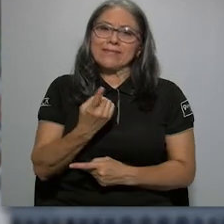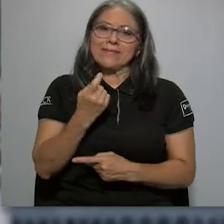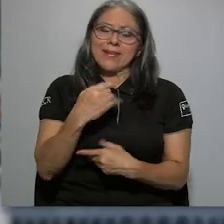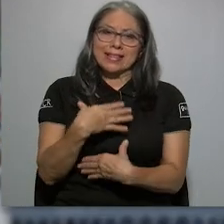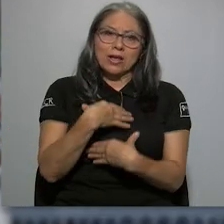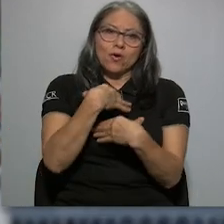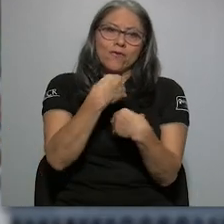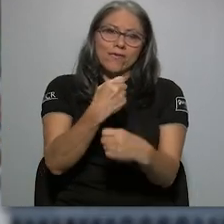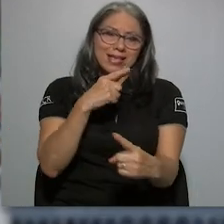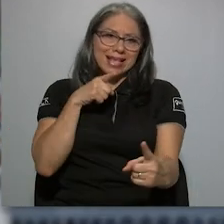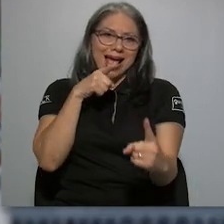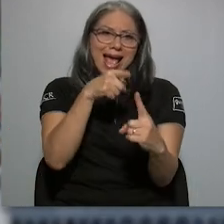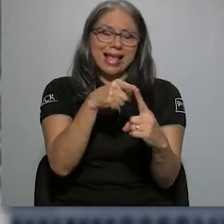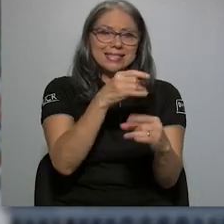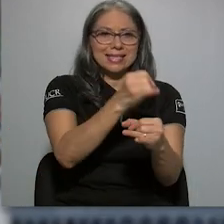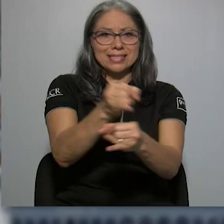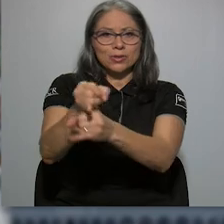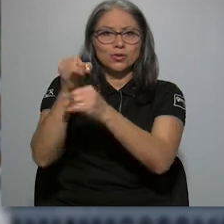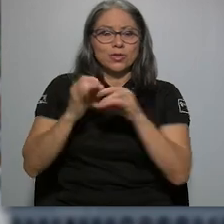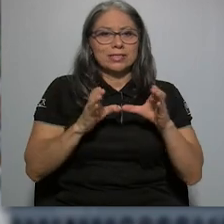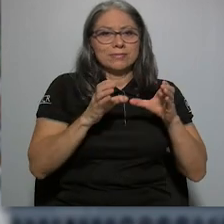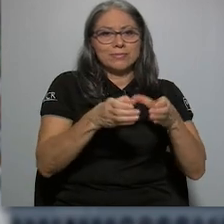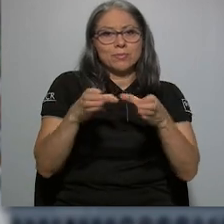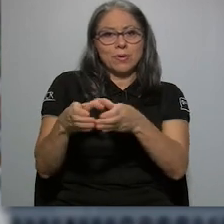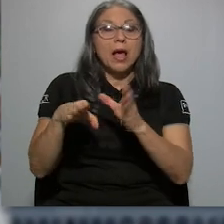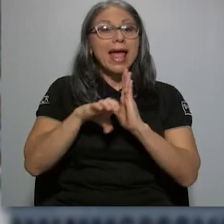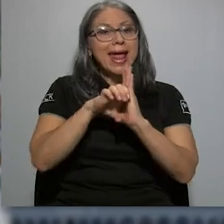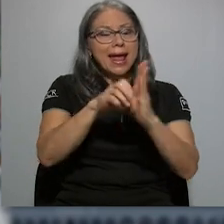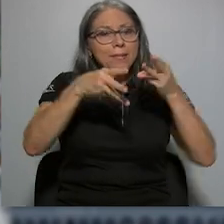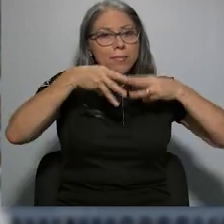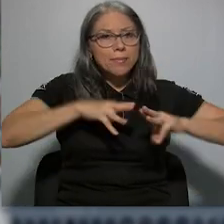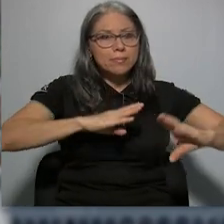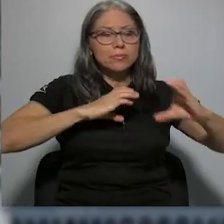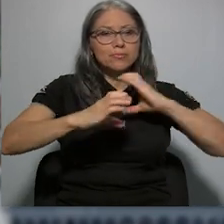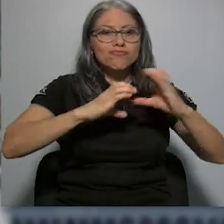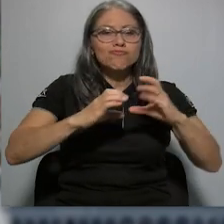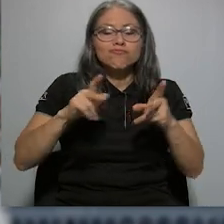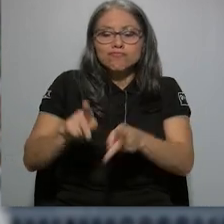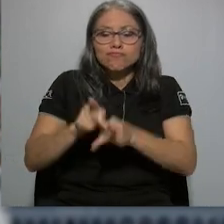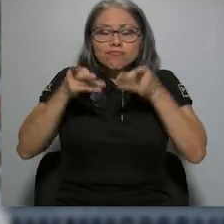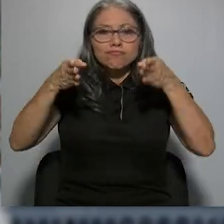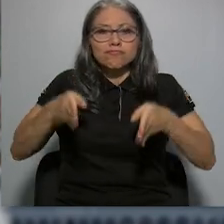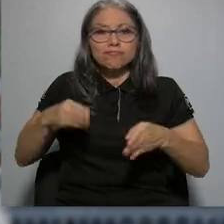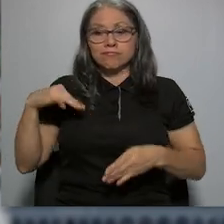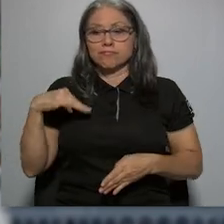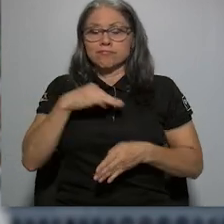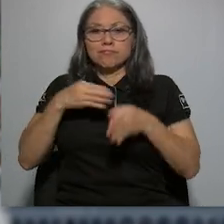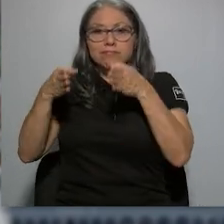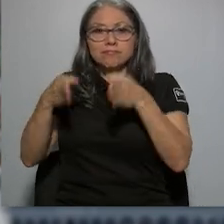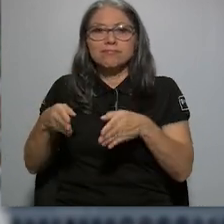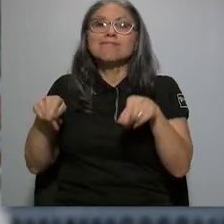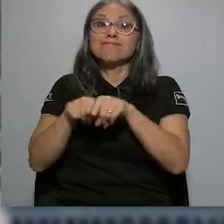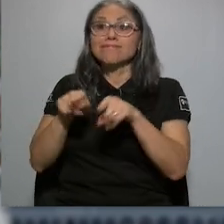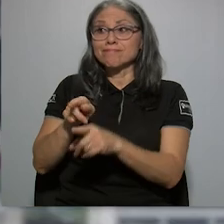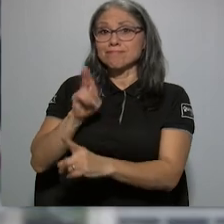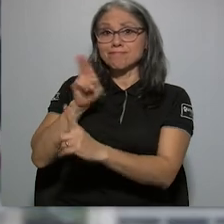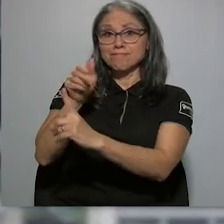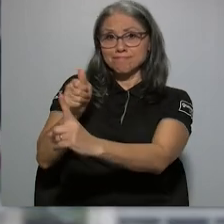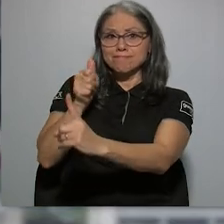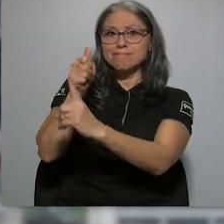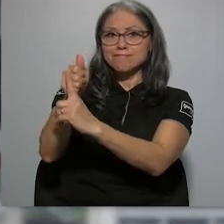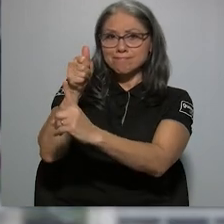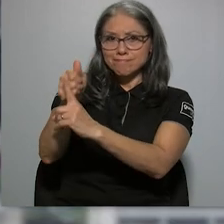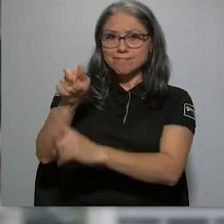ciudadanía hacia las instituciones y actores tales como medios de comunicación, periodistas, ministros y hasta el propio